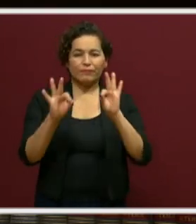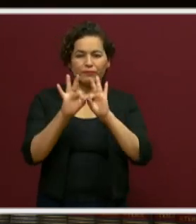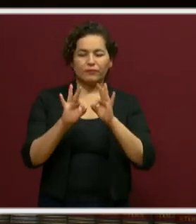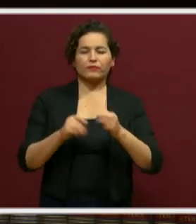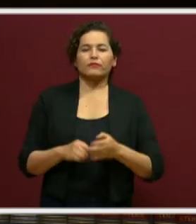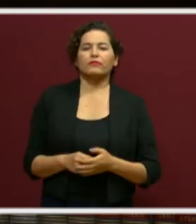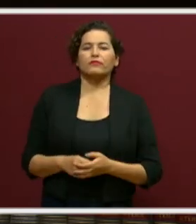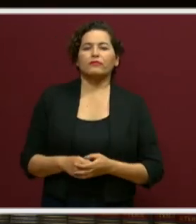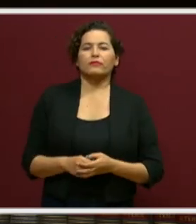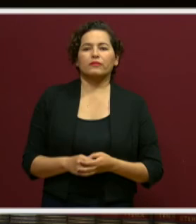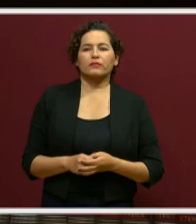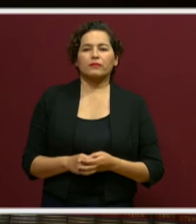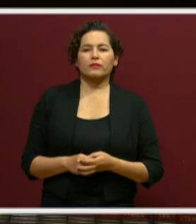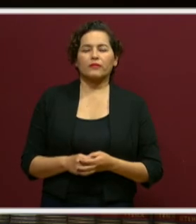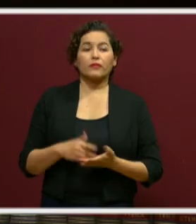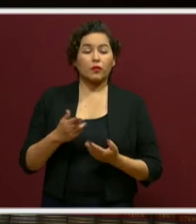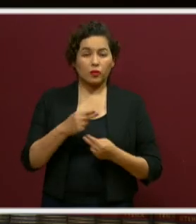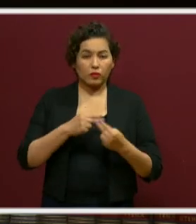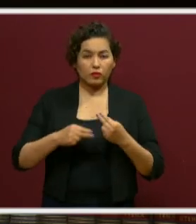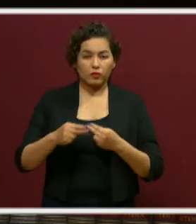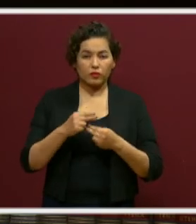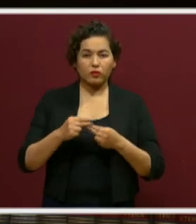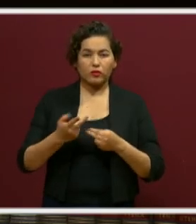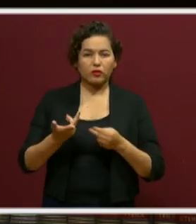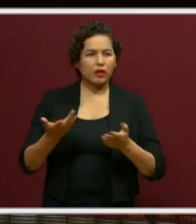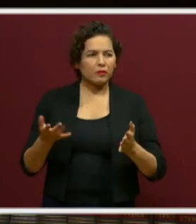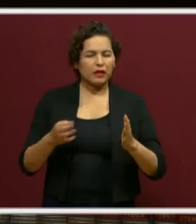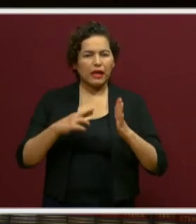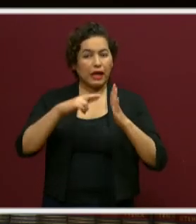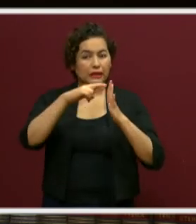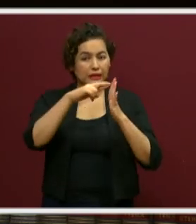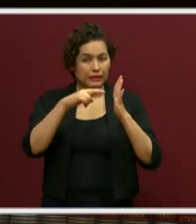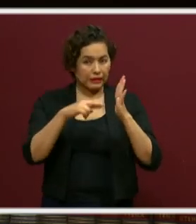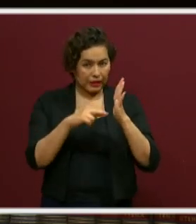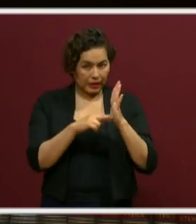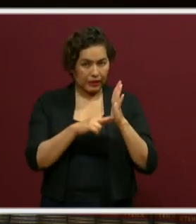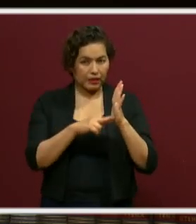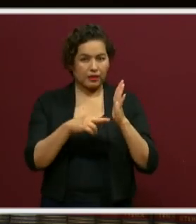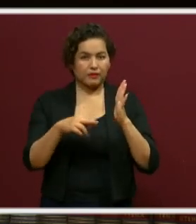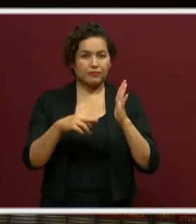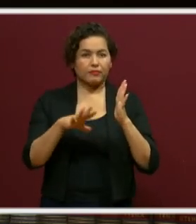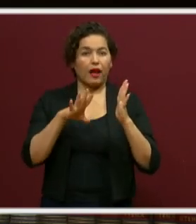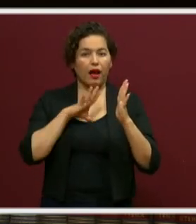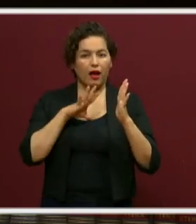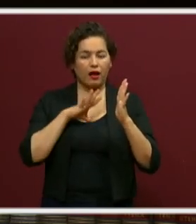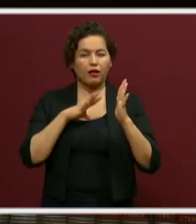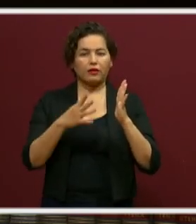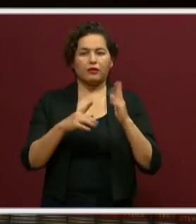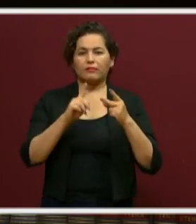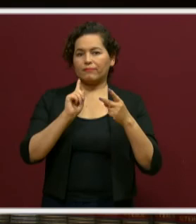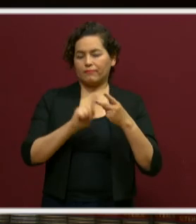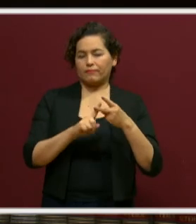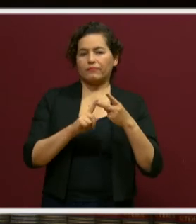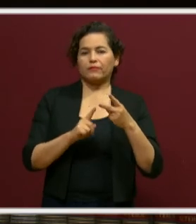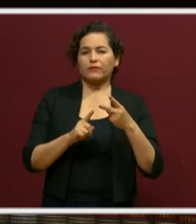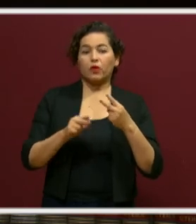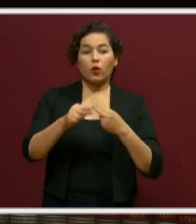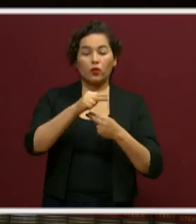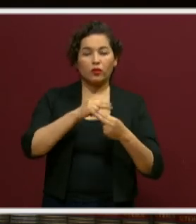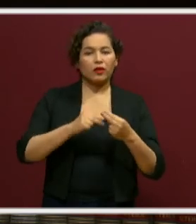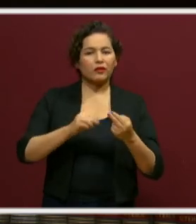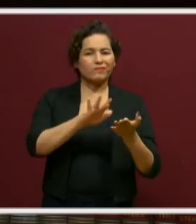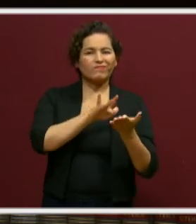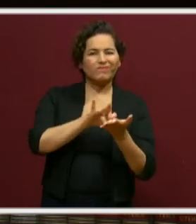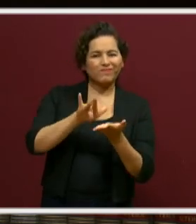Vamos a establecer el conjunto de protocolos que ya están establecidos. Segunda, vamos a colaborar.